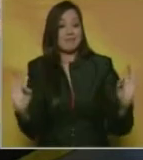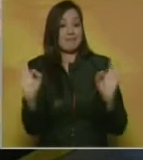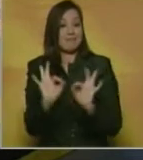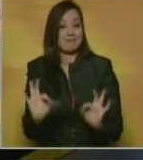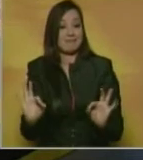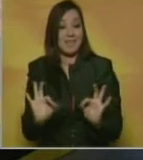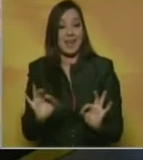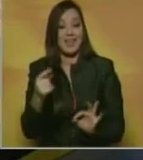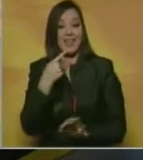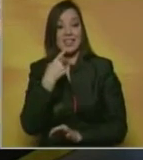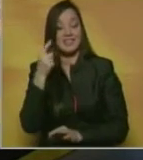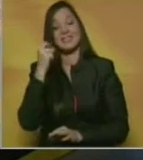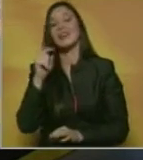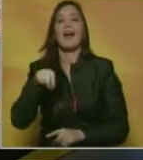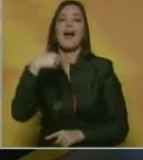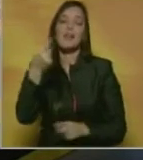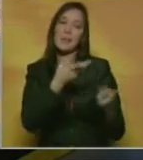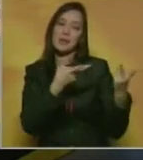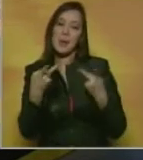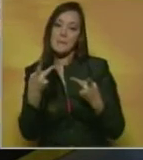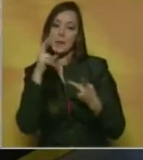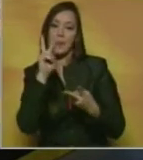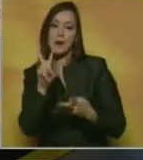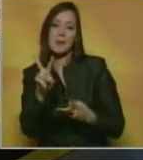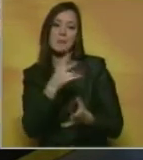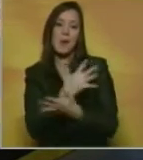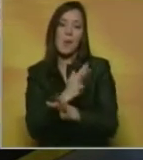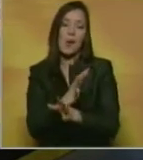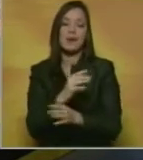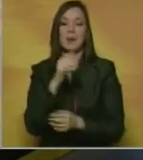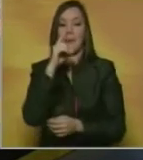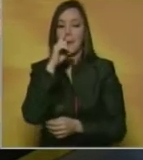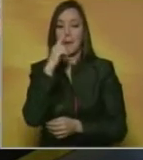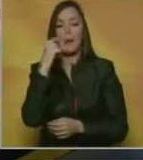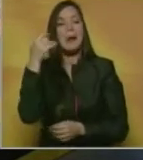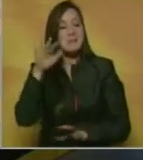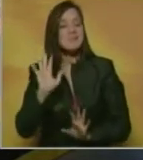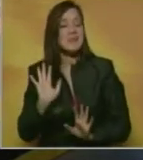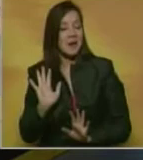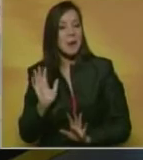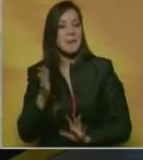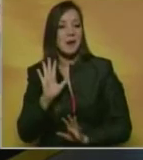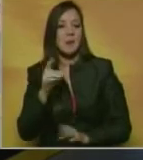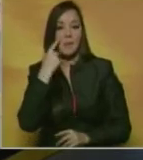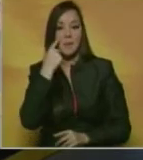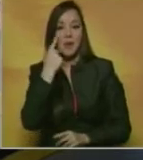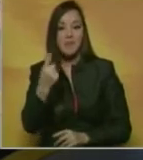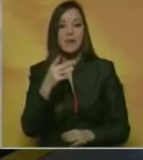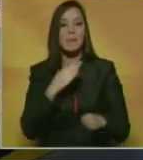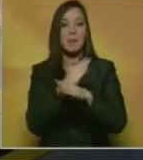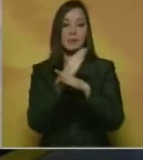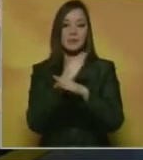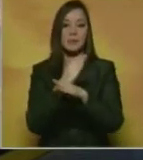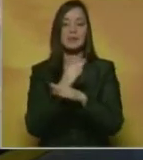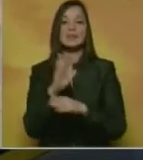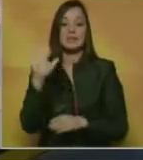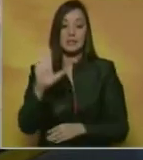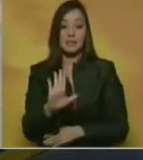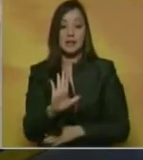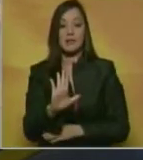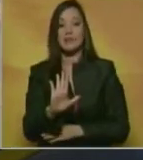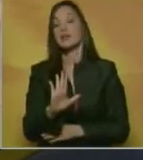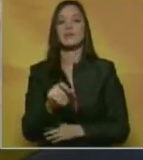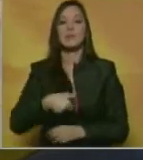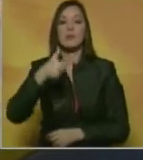Bueno yo pensaba invitarte a un partido pero para jugarlo no para verlo. Capaz capaz que nos destacamos vamos a hacer una breve pausa. Así es al